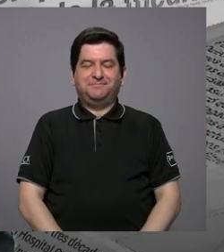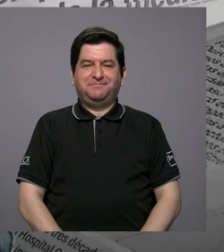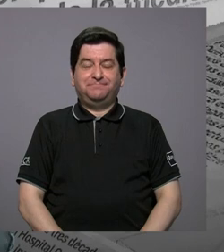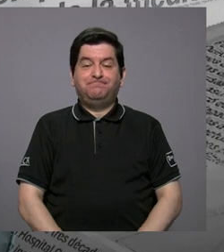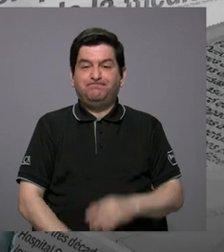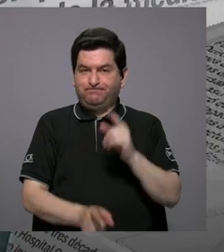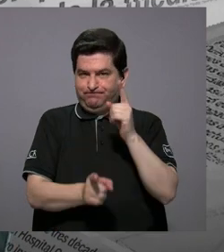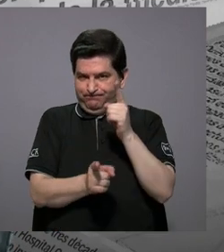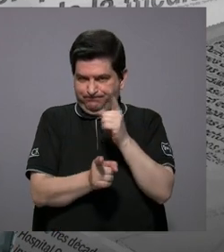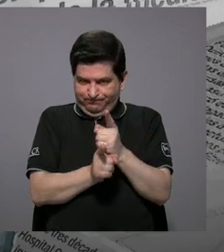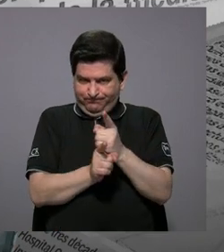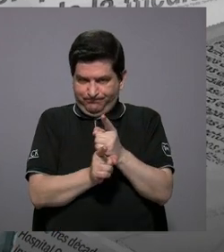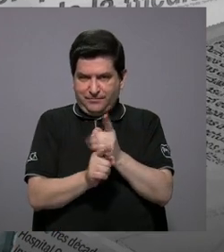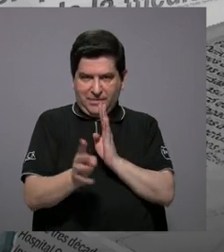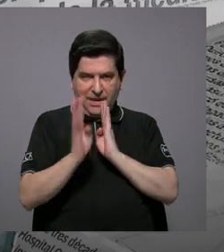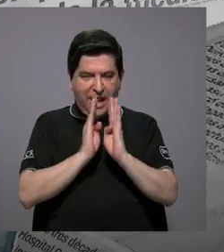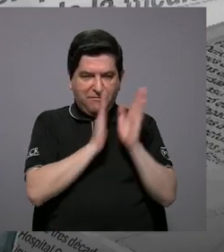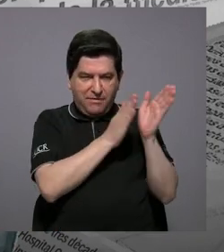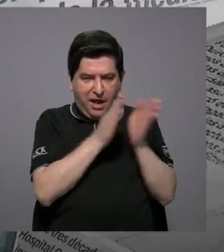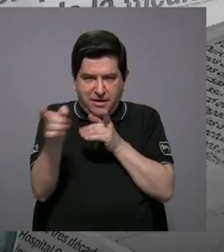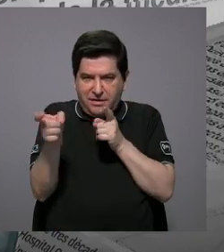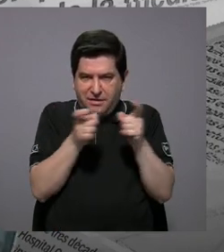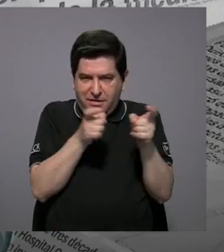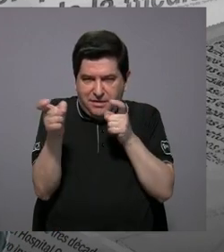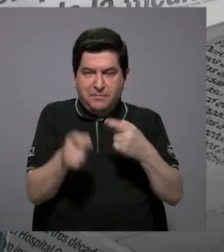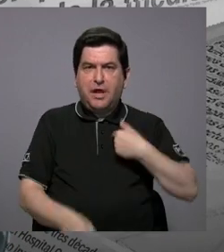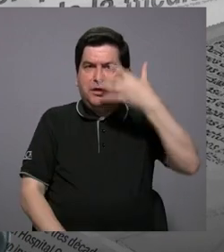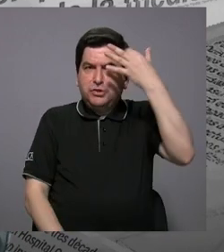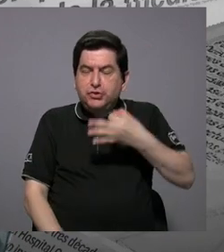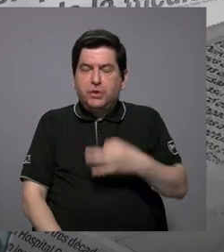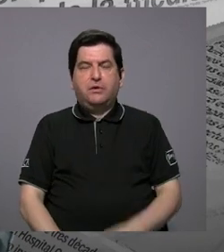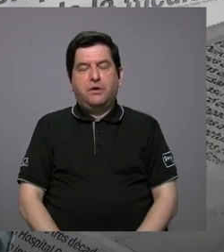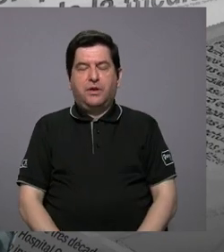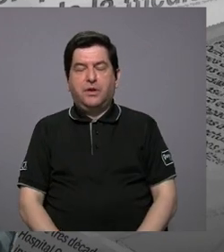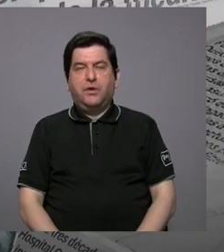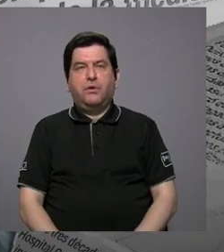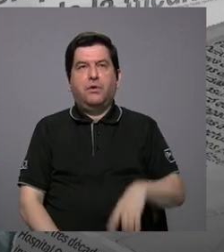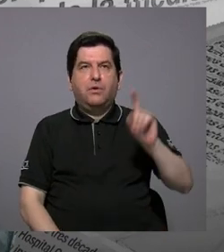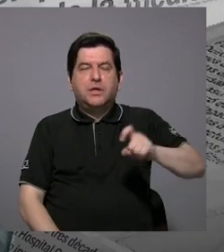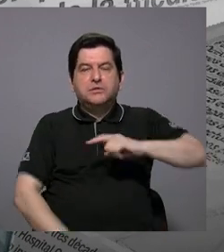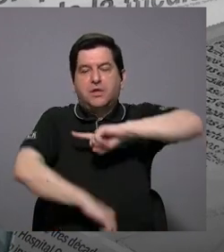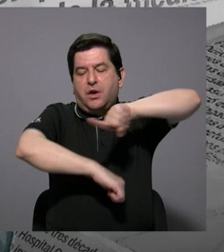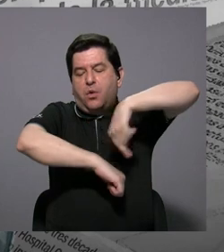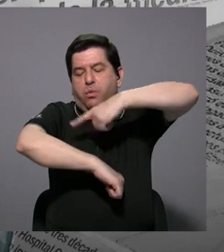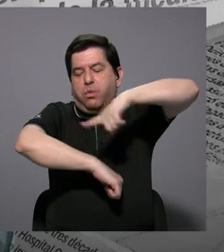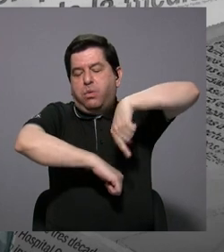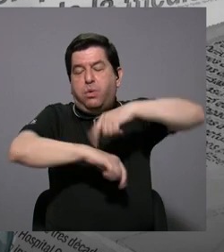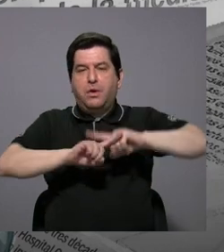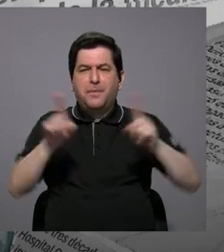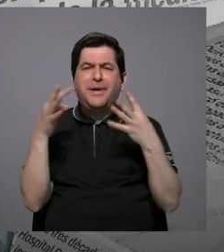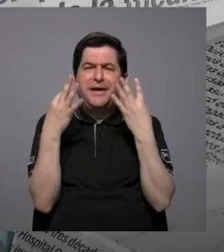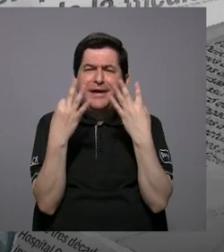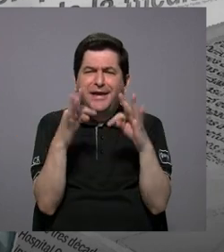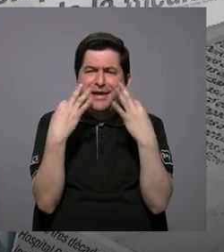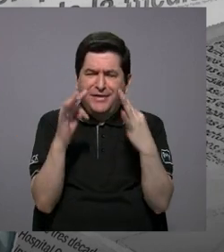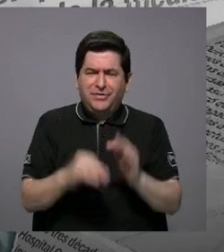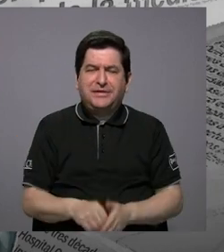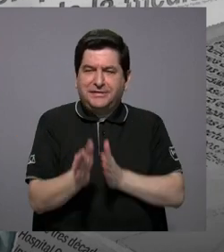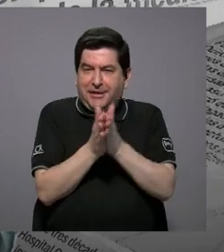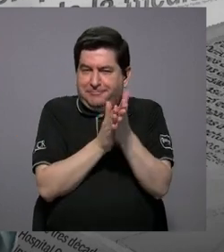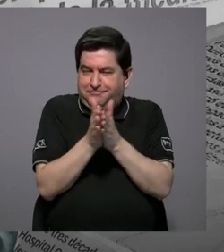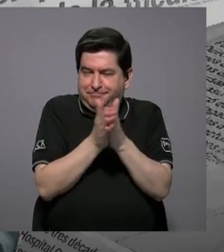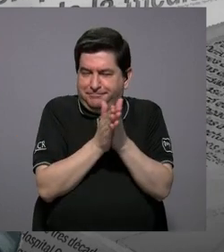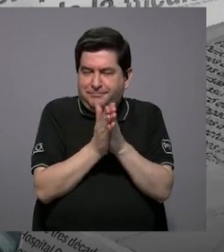pues efectivamente hablar de planes reguladores, pues yo creo que tendríamos que hablar durante mucho rato. Vamos a tratar de sacarle